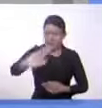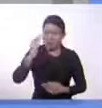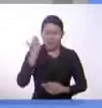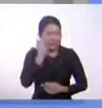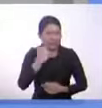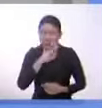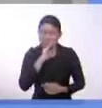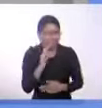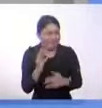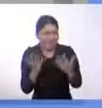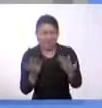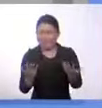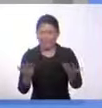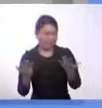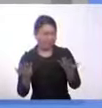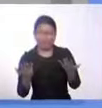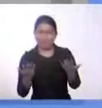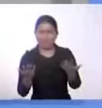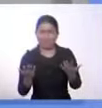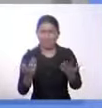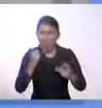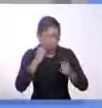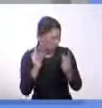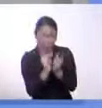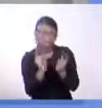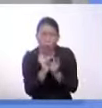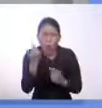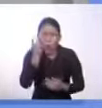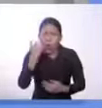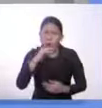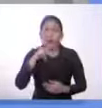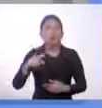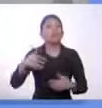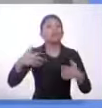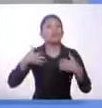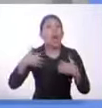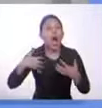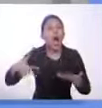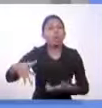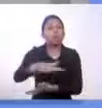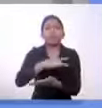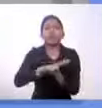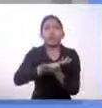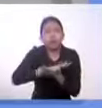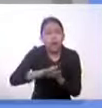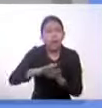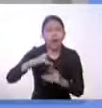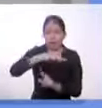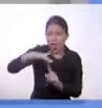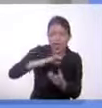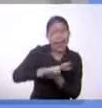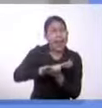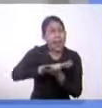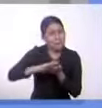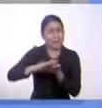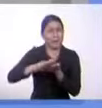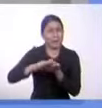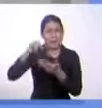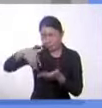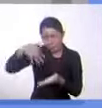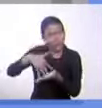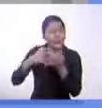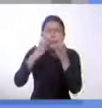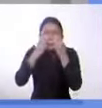ninguna manera, por último, desconocidas, porque vivían en un ambiente sano, en un ambiente que en realidad se les